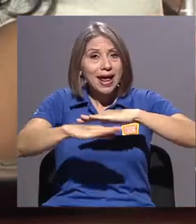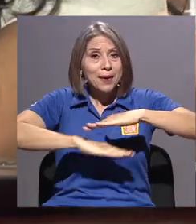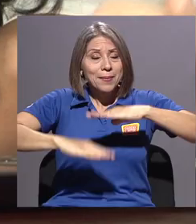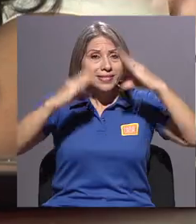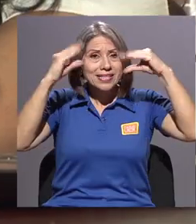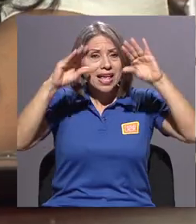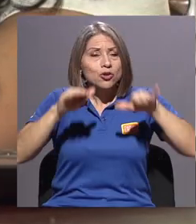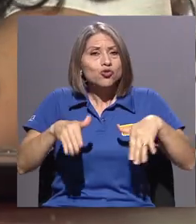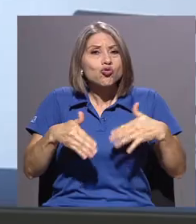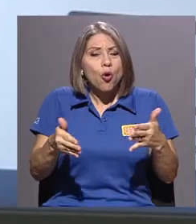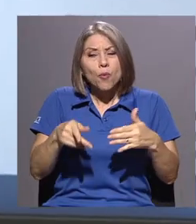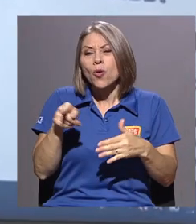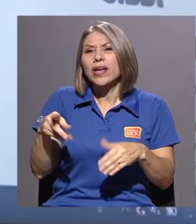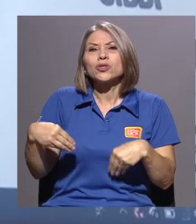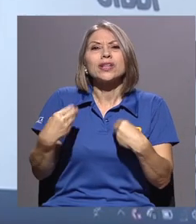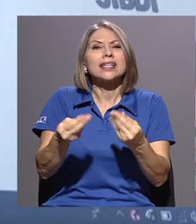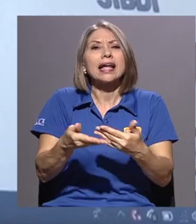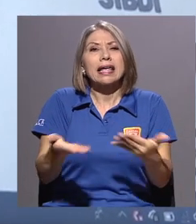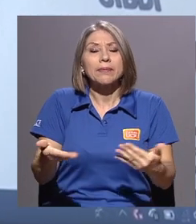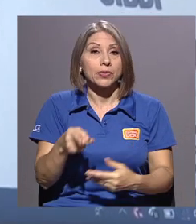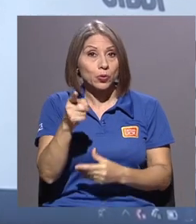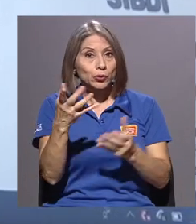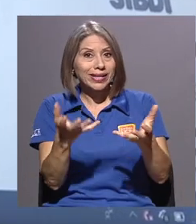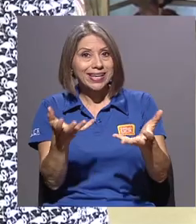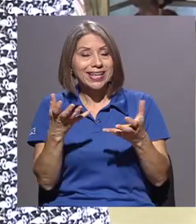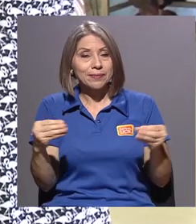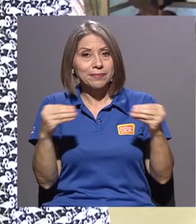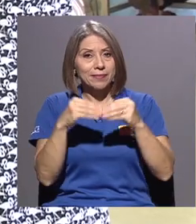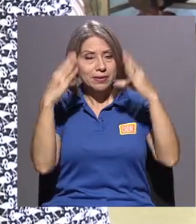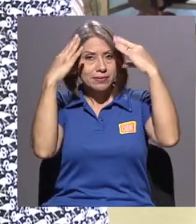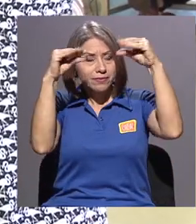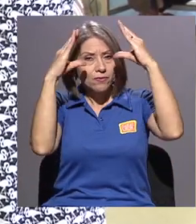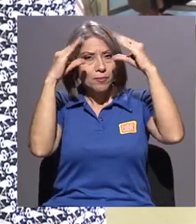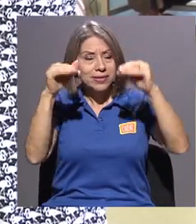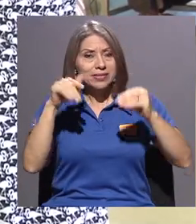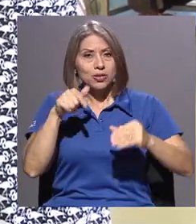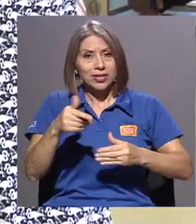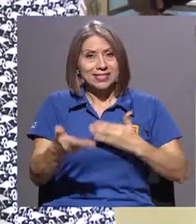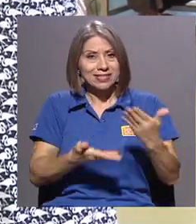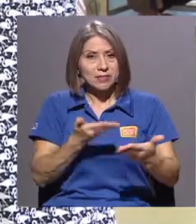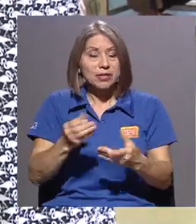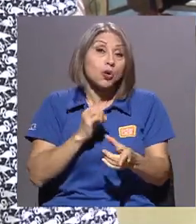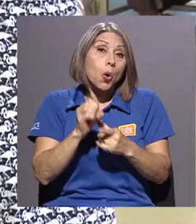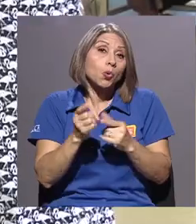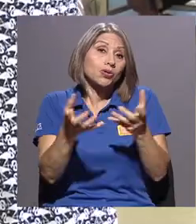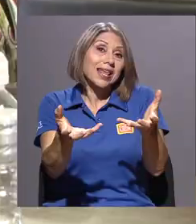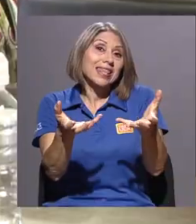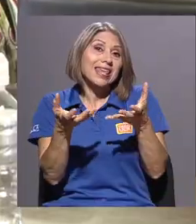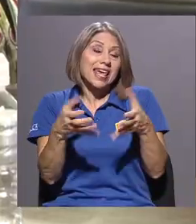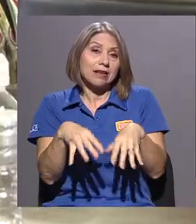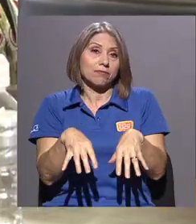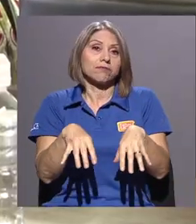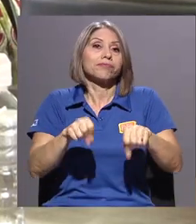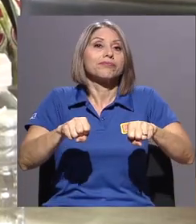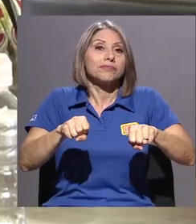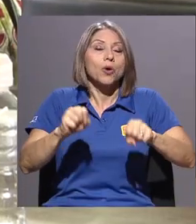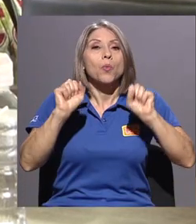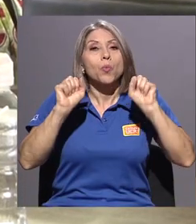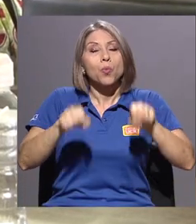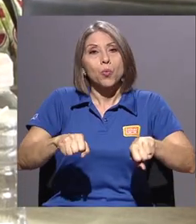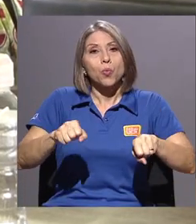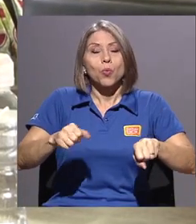les brindan. Si usted desea más información sobre este servicio o quiere agendar una cita, puede